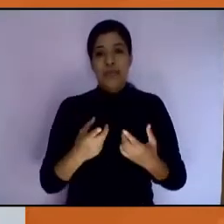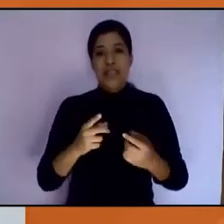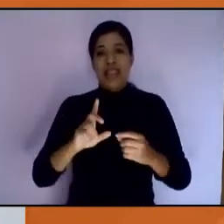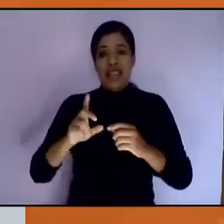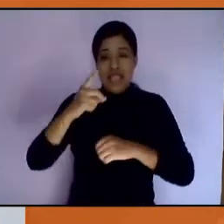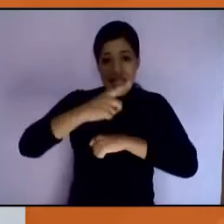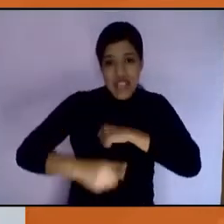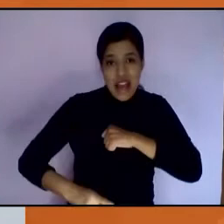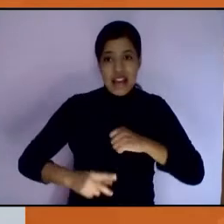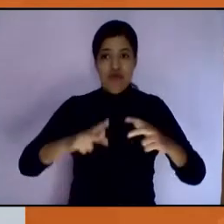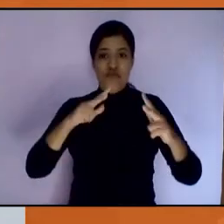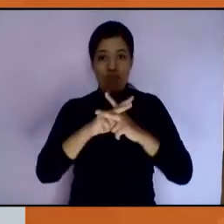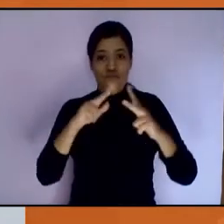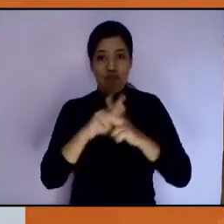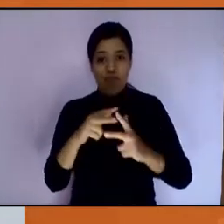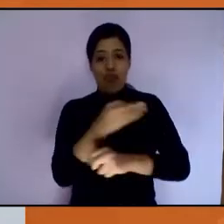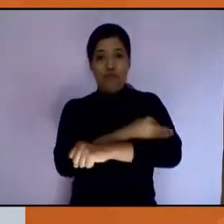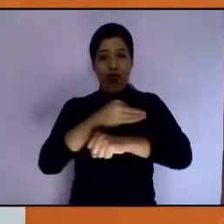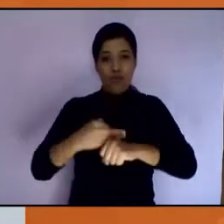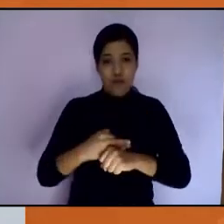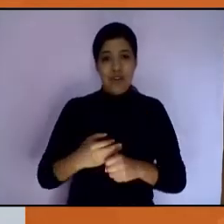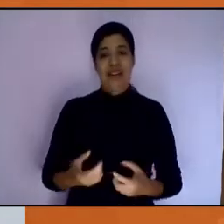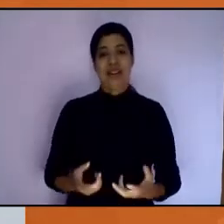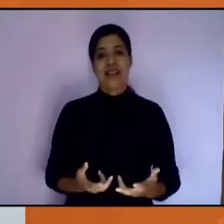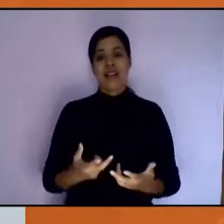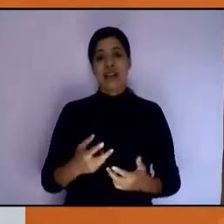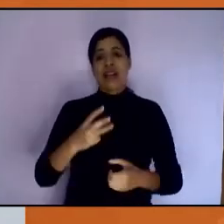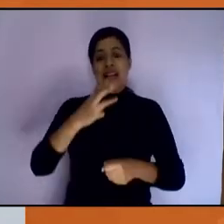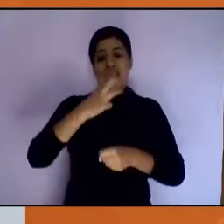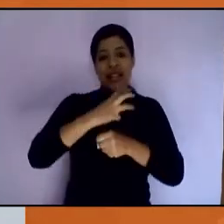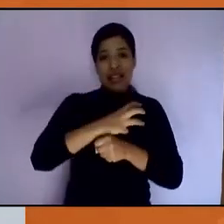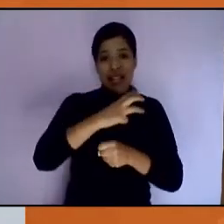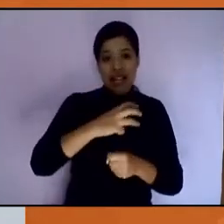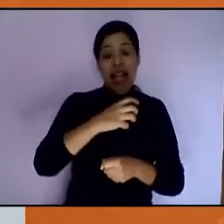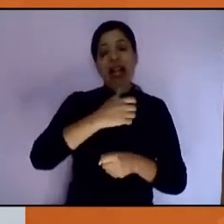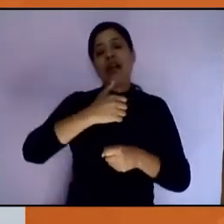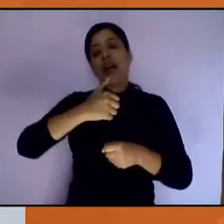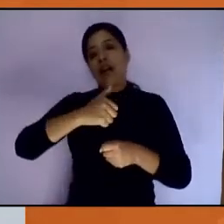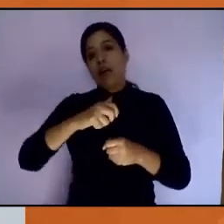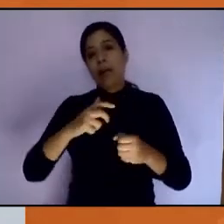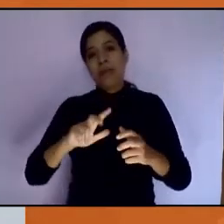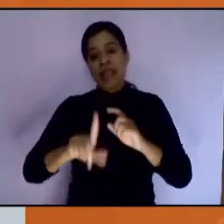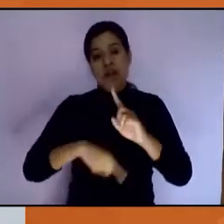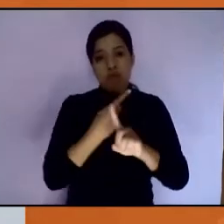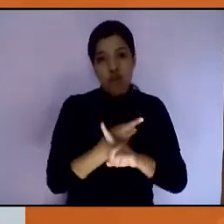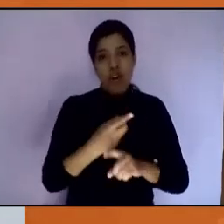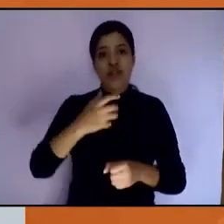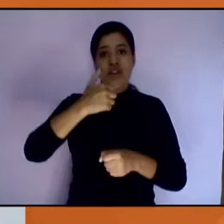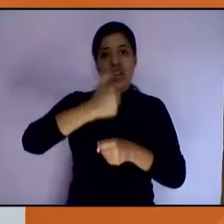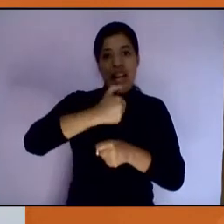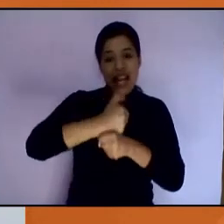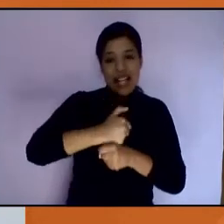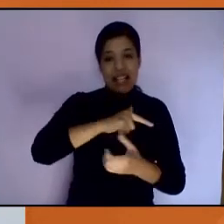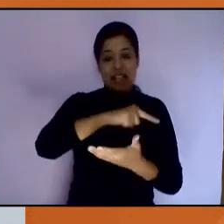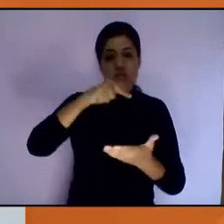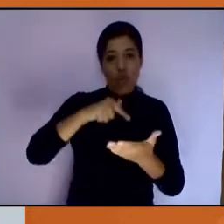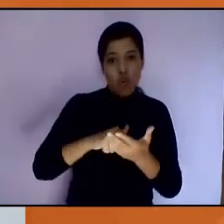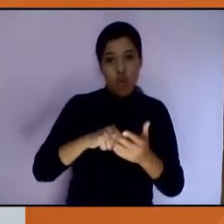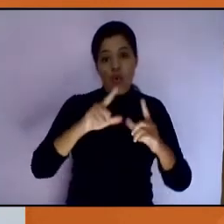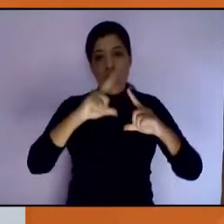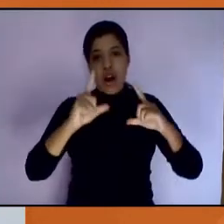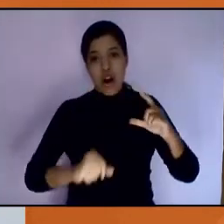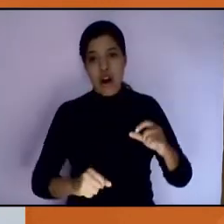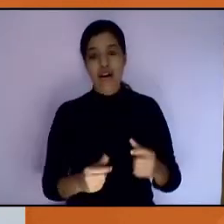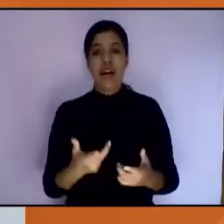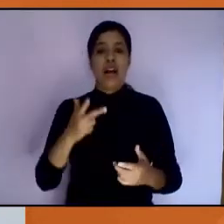familiar. El tercer lugar en presuntos delitos de violación. El sexto lugar de feminicidios a nivel nacional, con 20